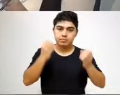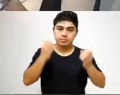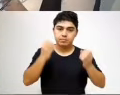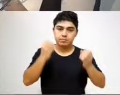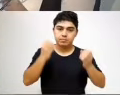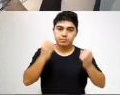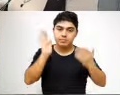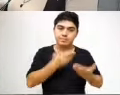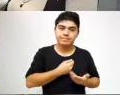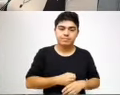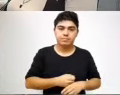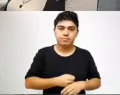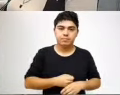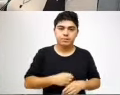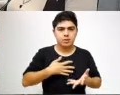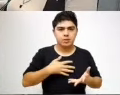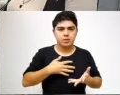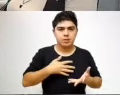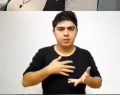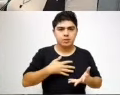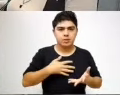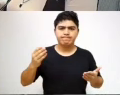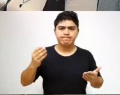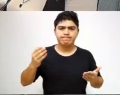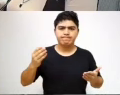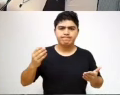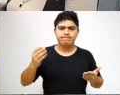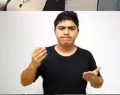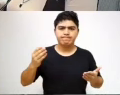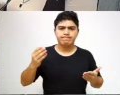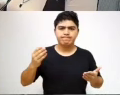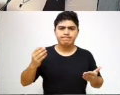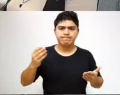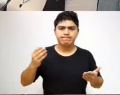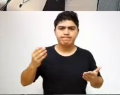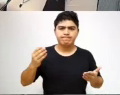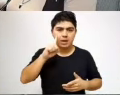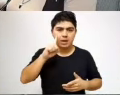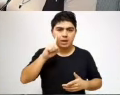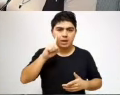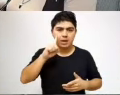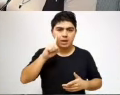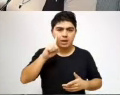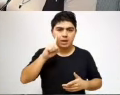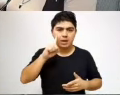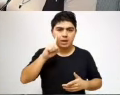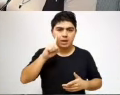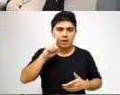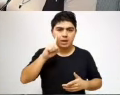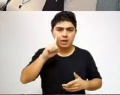despedir a un amigo, a Néstor Inver, Puebla Alto Amigo.